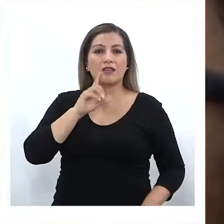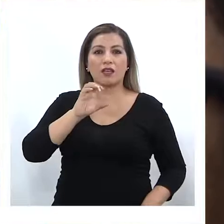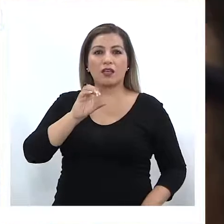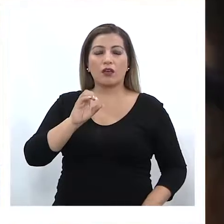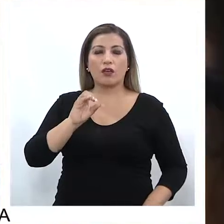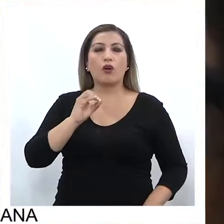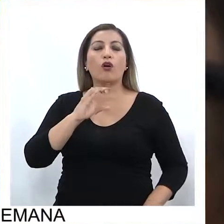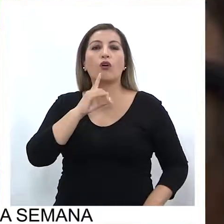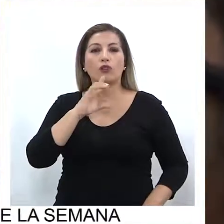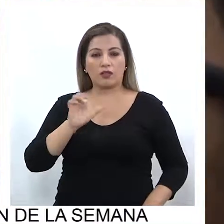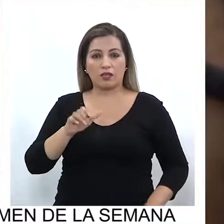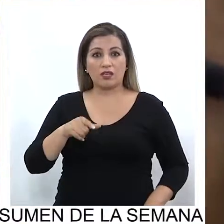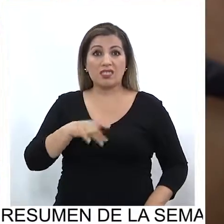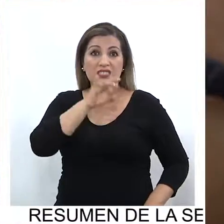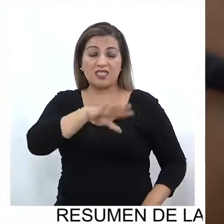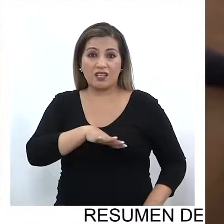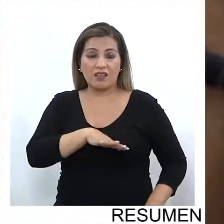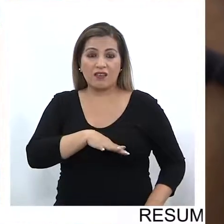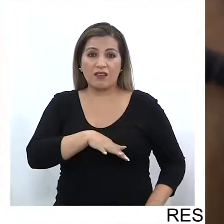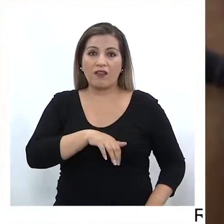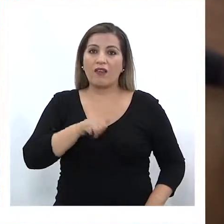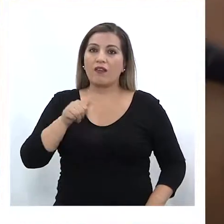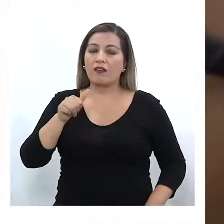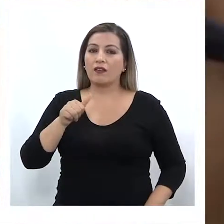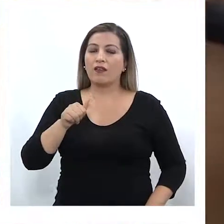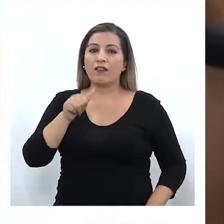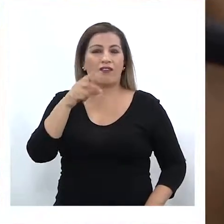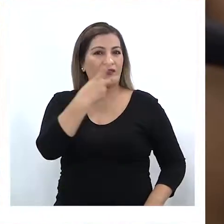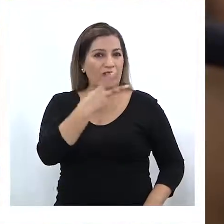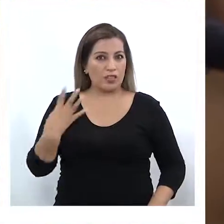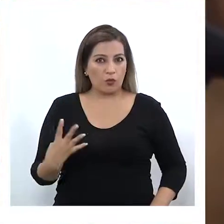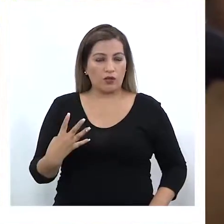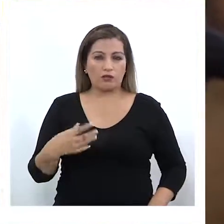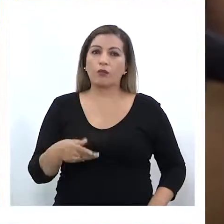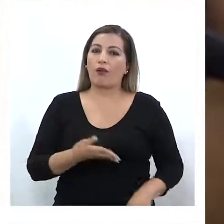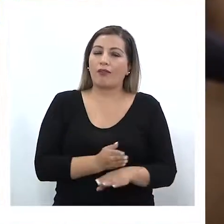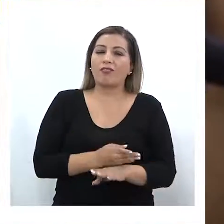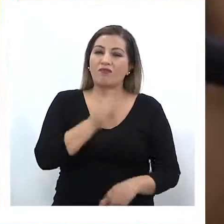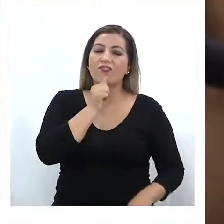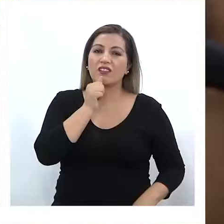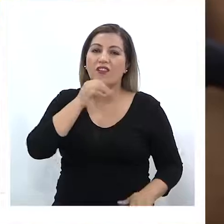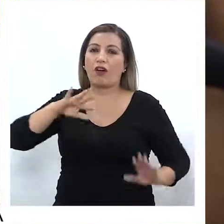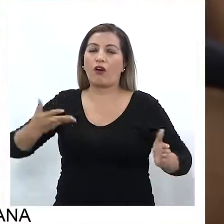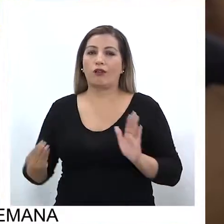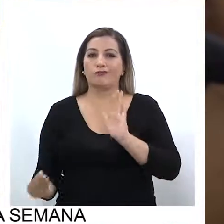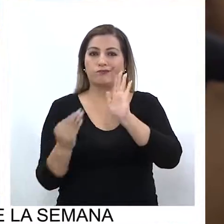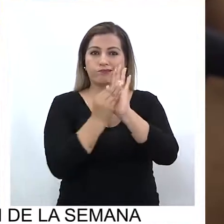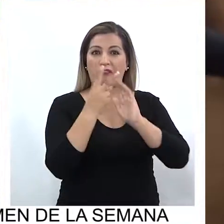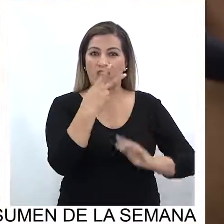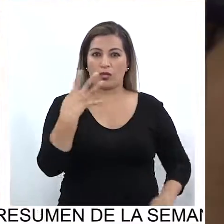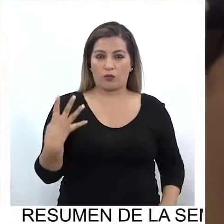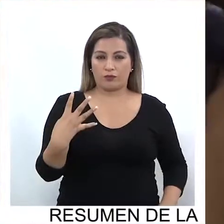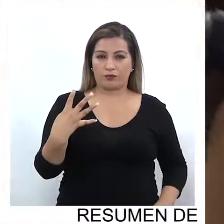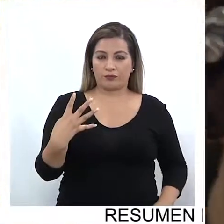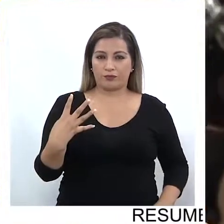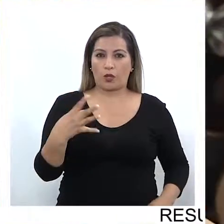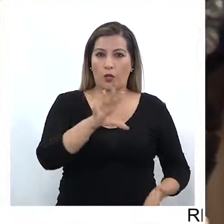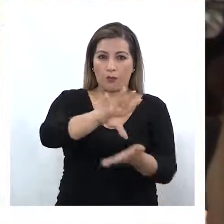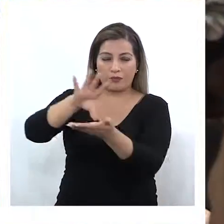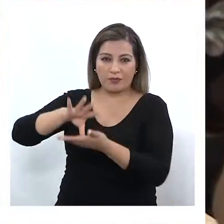23 ya lo habían implementado. Chile es el país número 24, así que estamos en esa misma línea